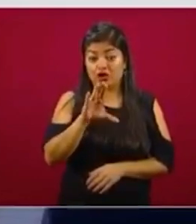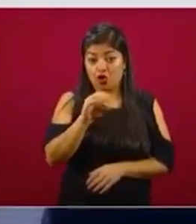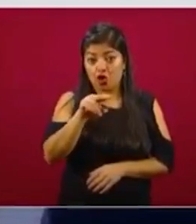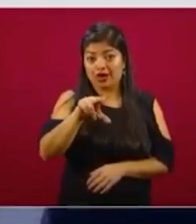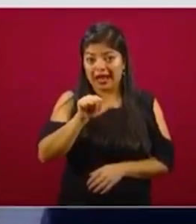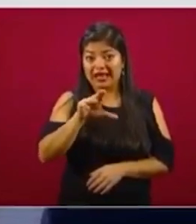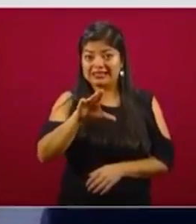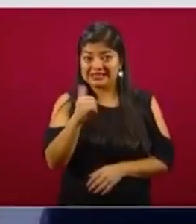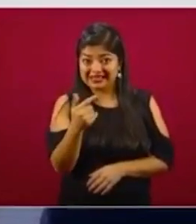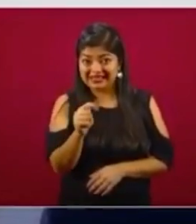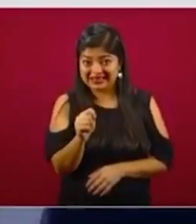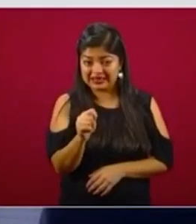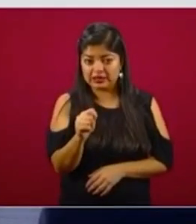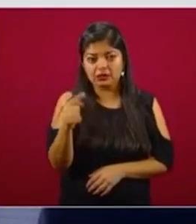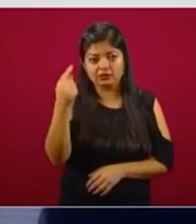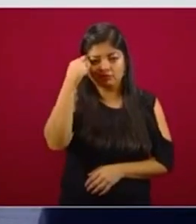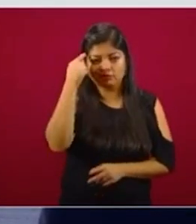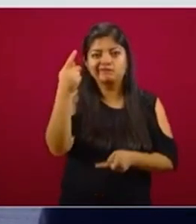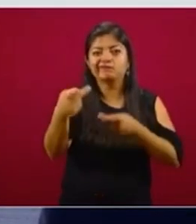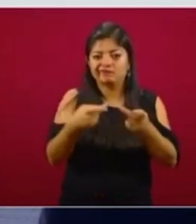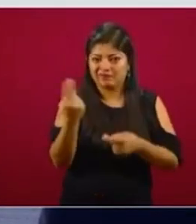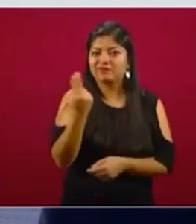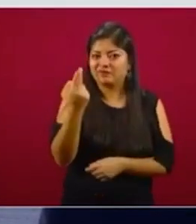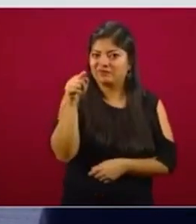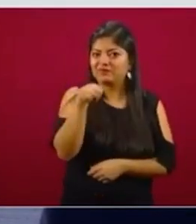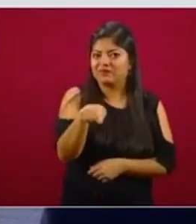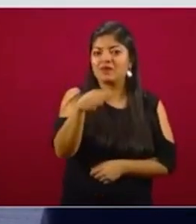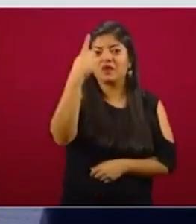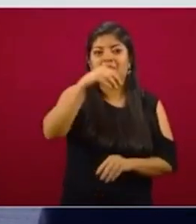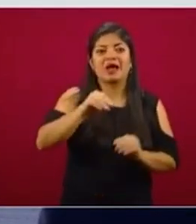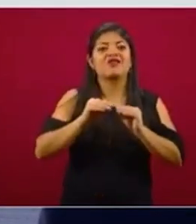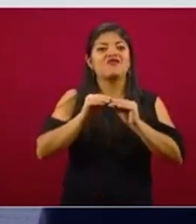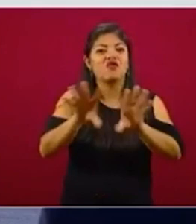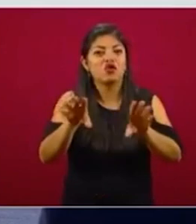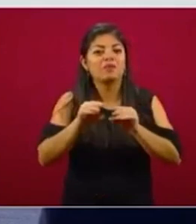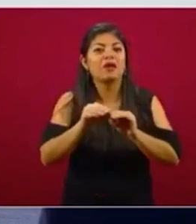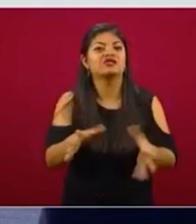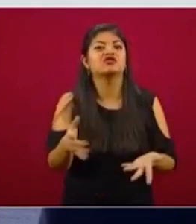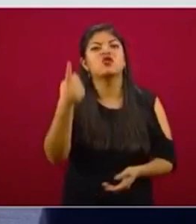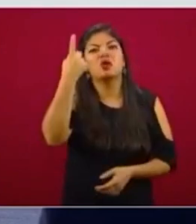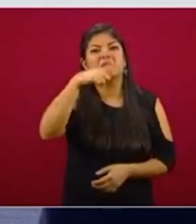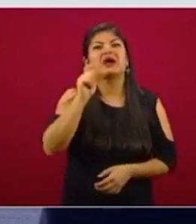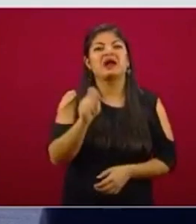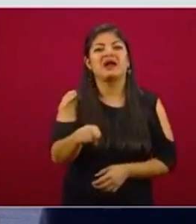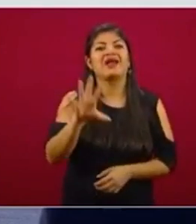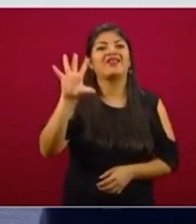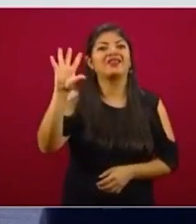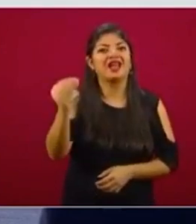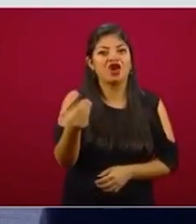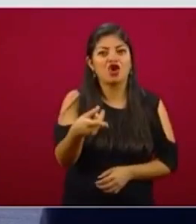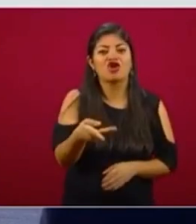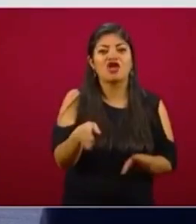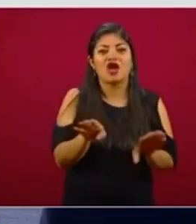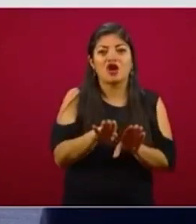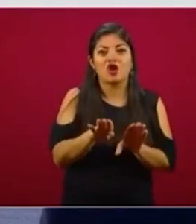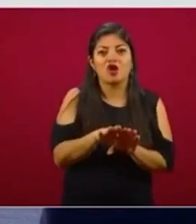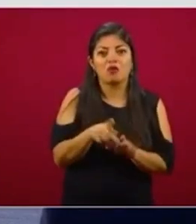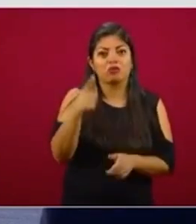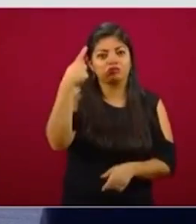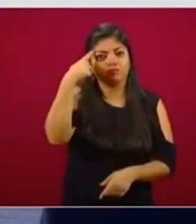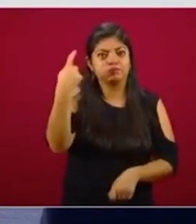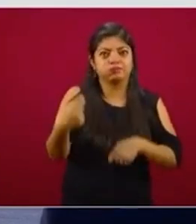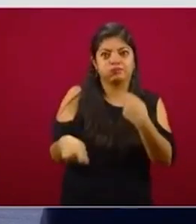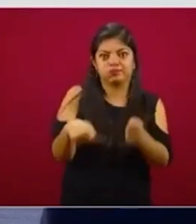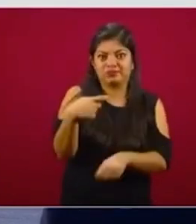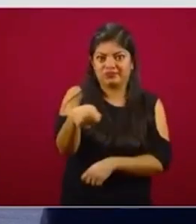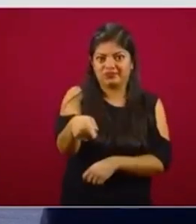el integrar estos ecosistemas nacionales informáticos como herramientas de tecnologías inteligentes y cómputo para